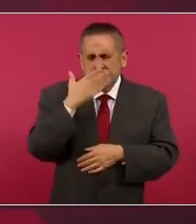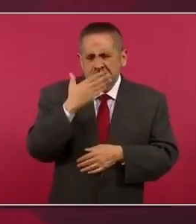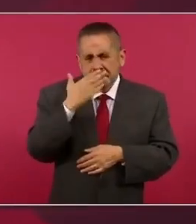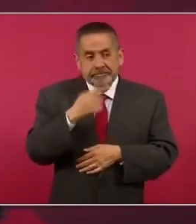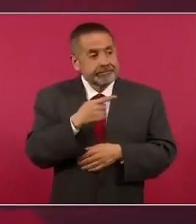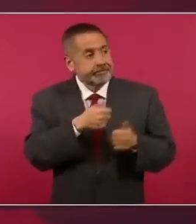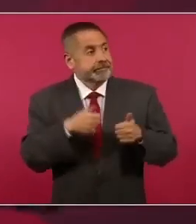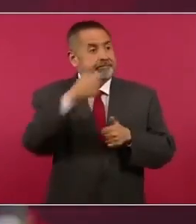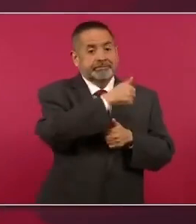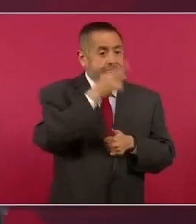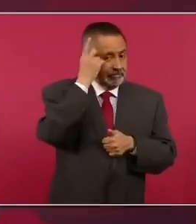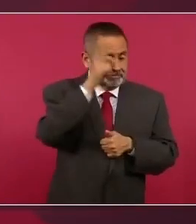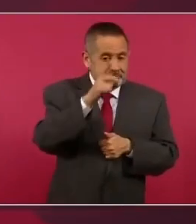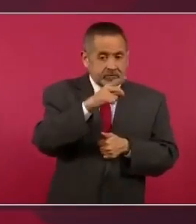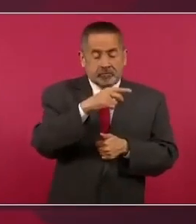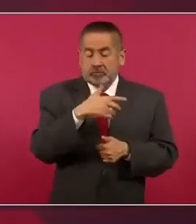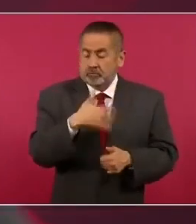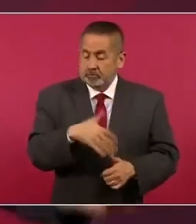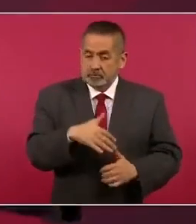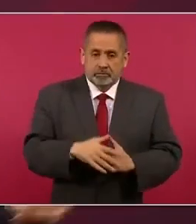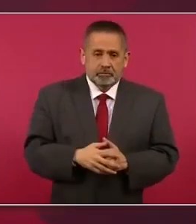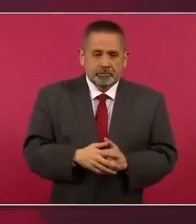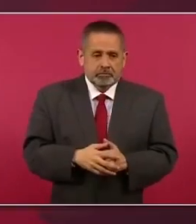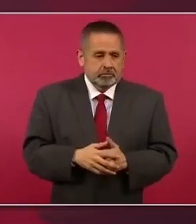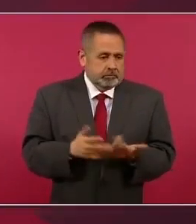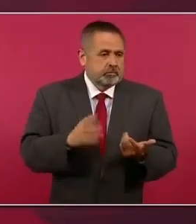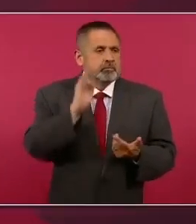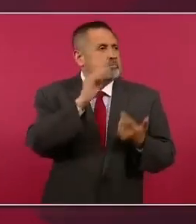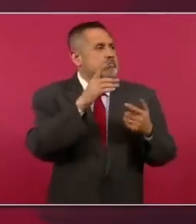porque también ¿en dónde van a trabajar?